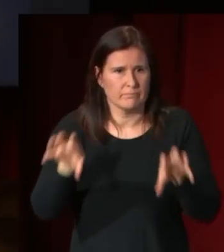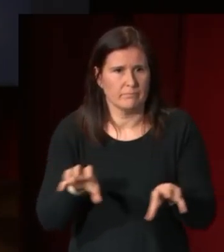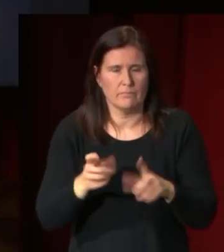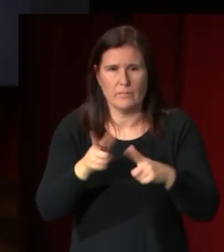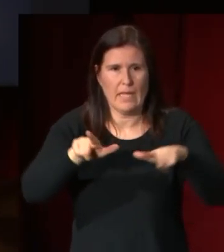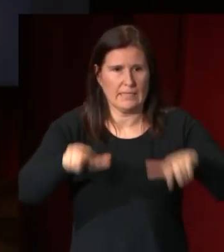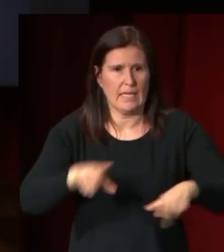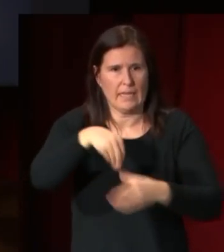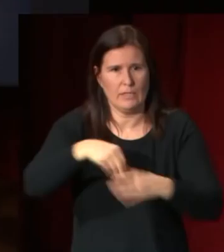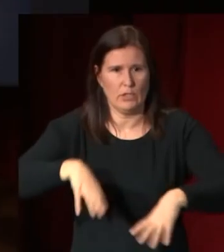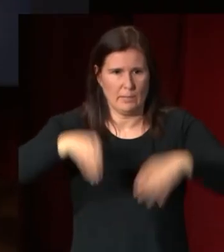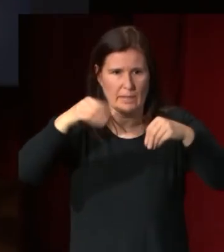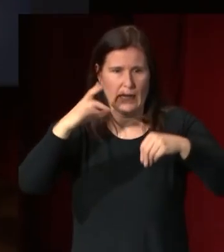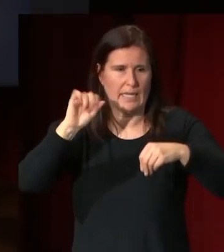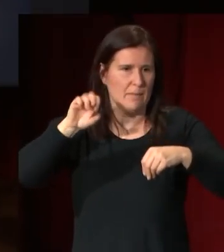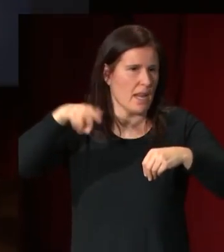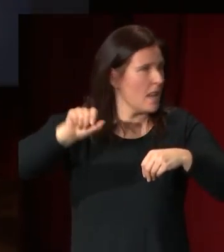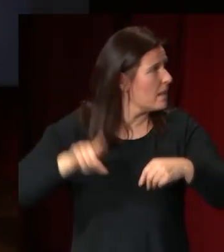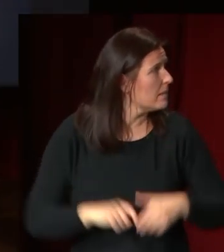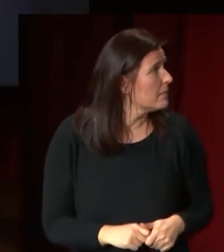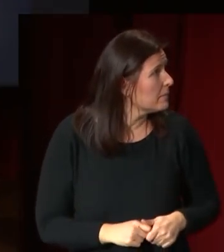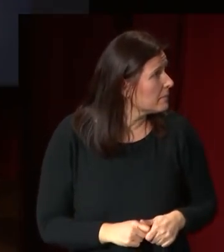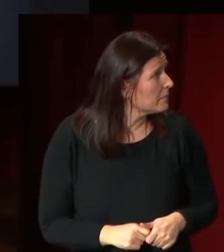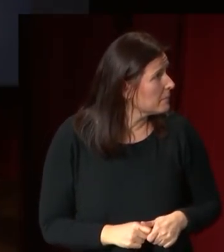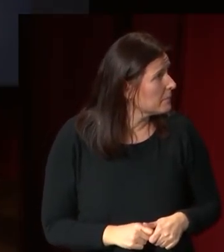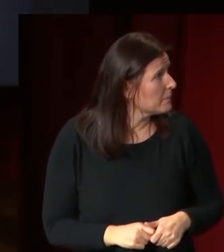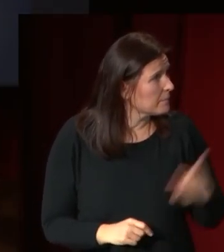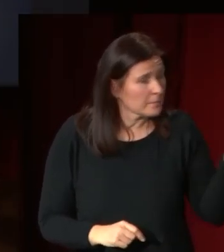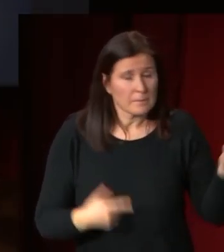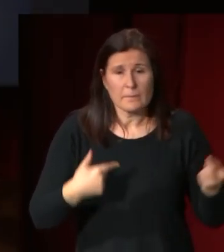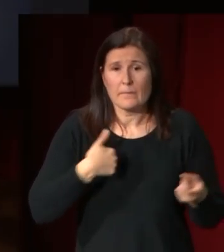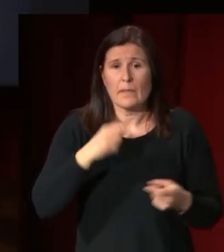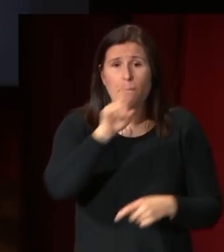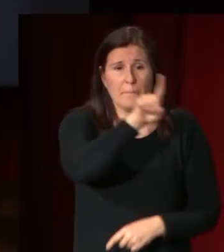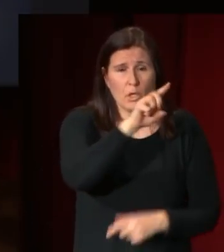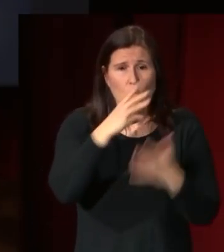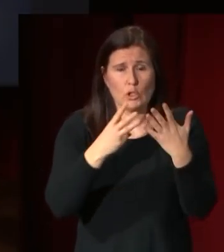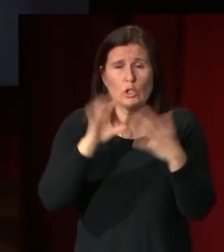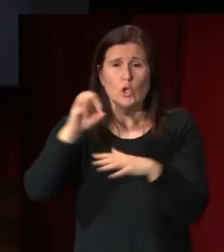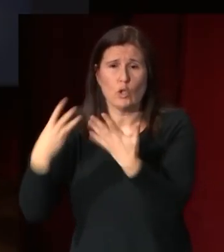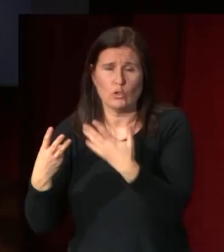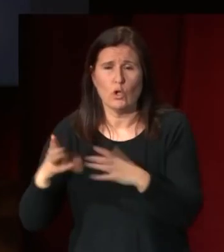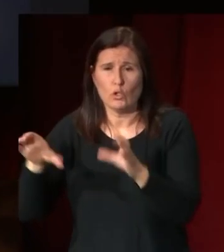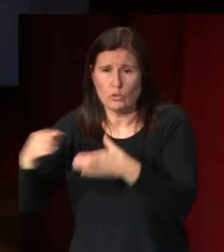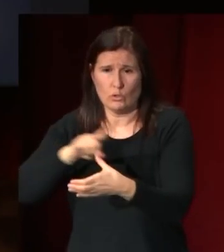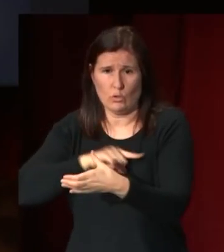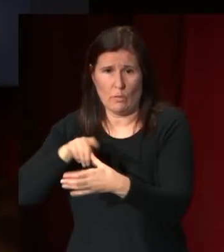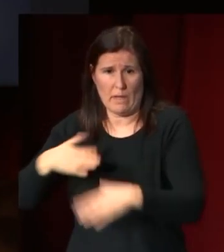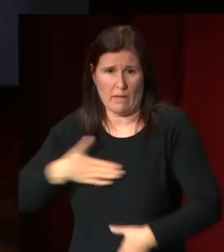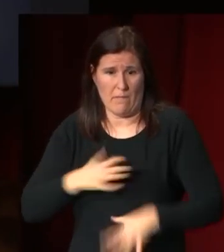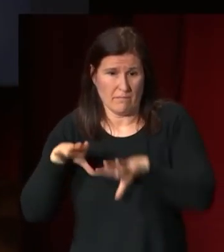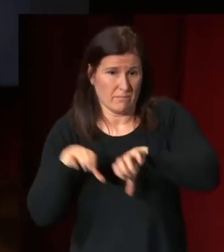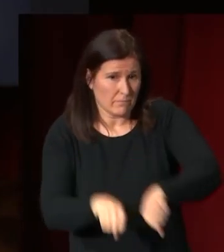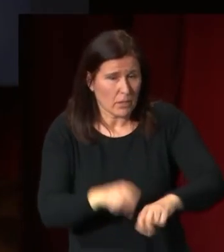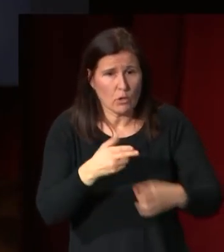sala del palacio del Quirinal cuando en 1808 las tropas napoleónicas han invadido Roma